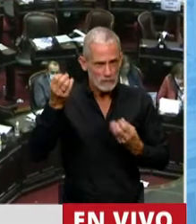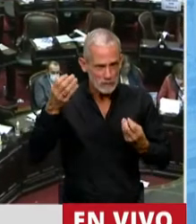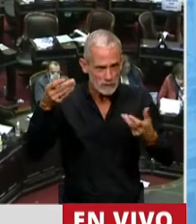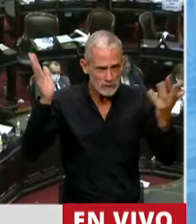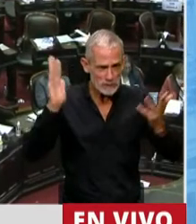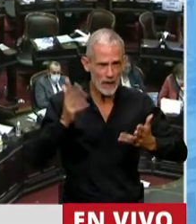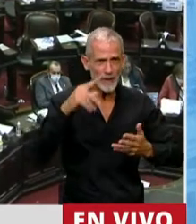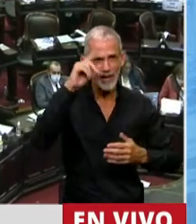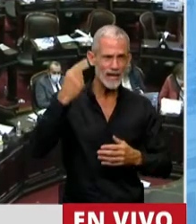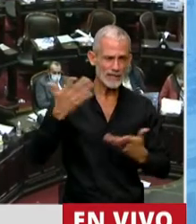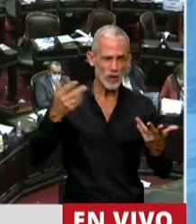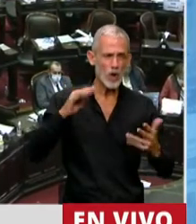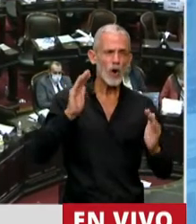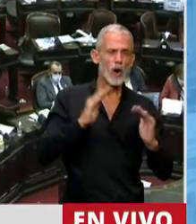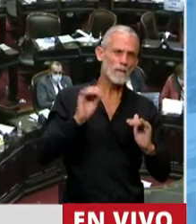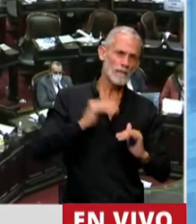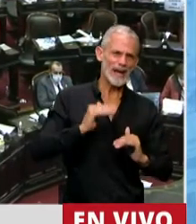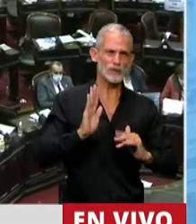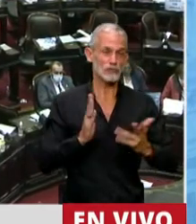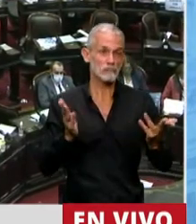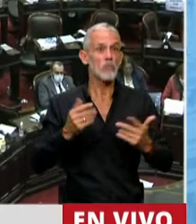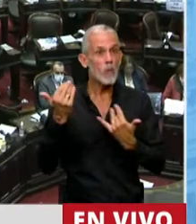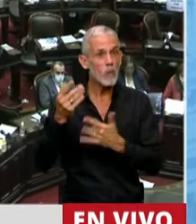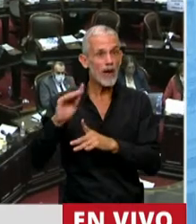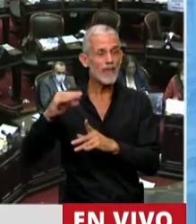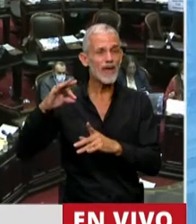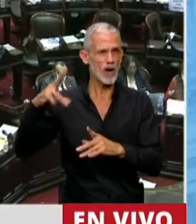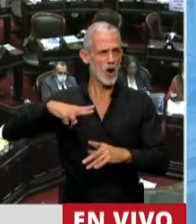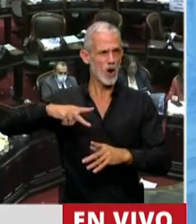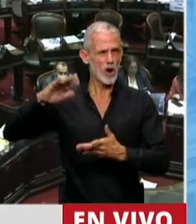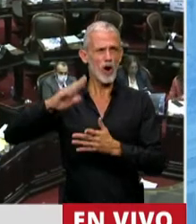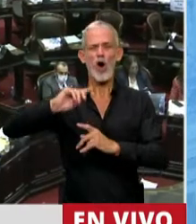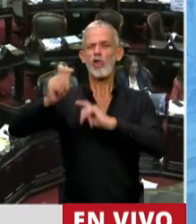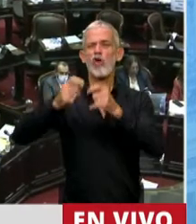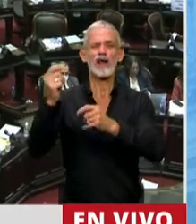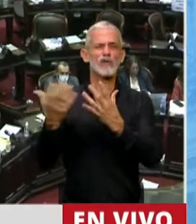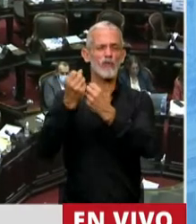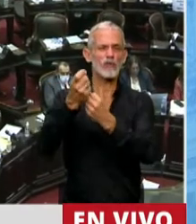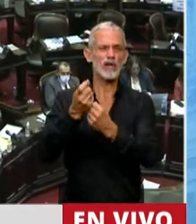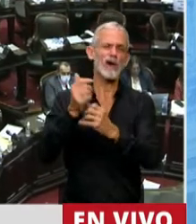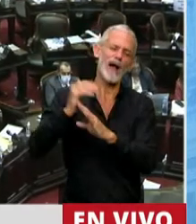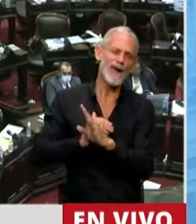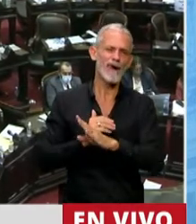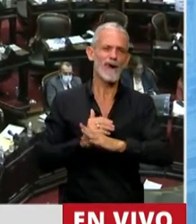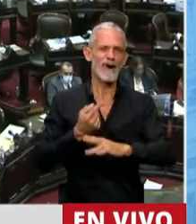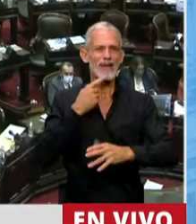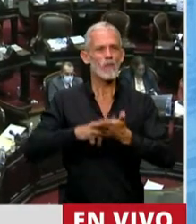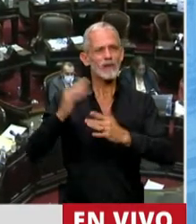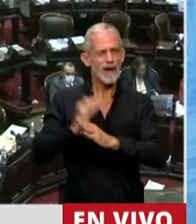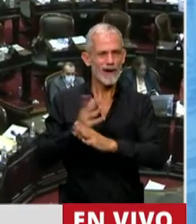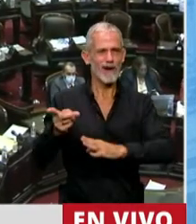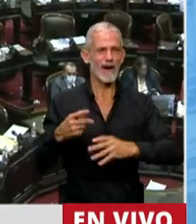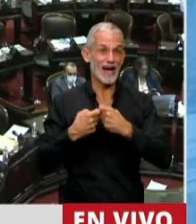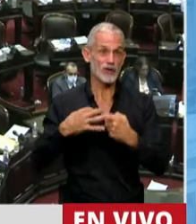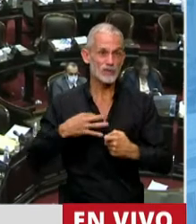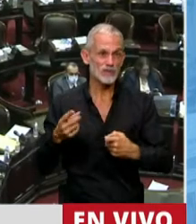gana menos, si le permite deducir una donación a una fundación o a asociación civil que por ahí se dedica